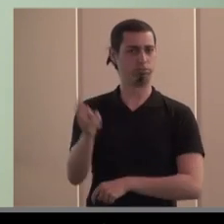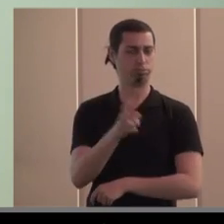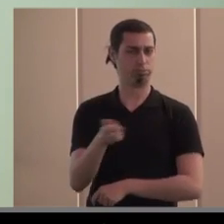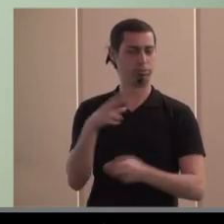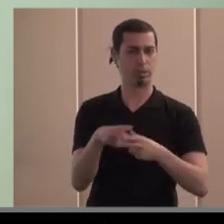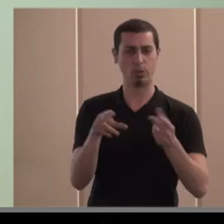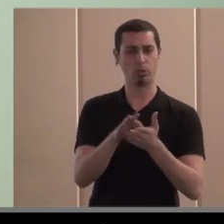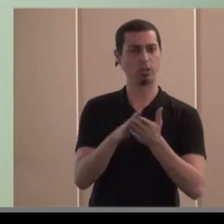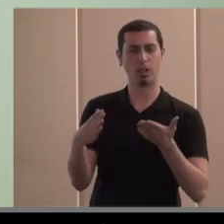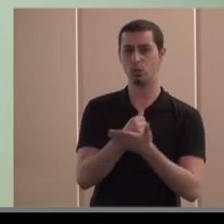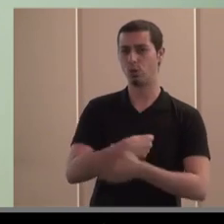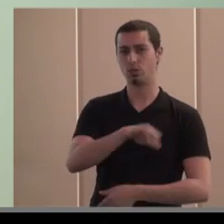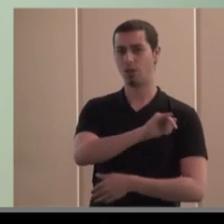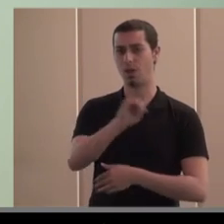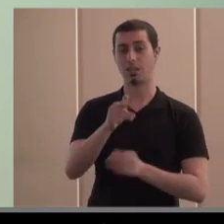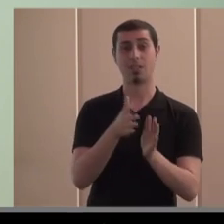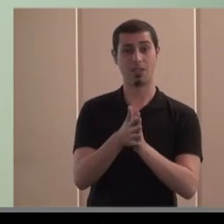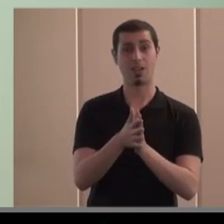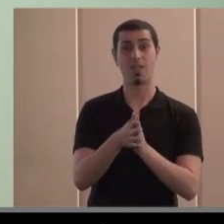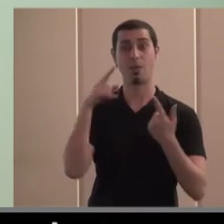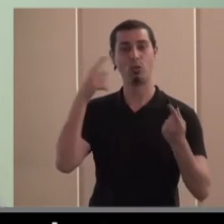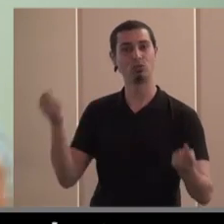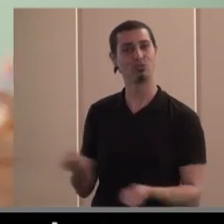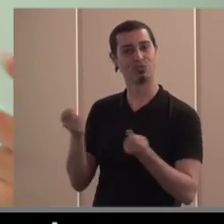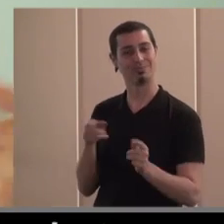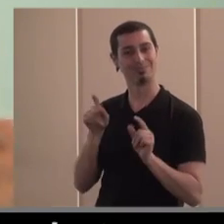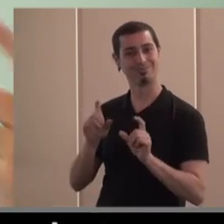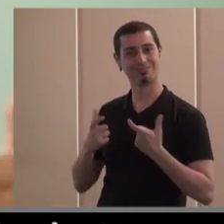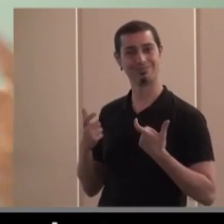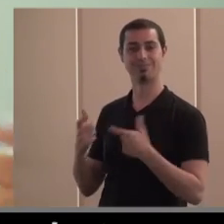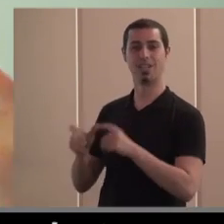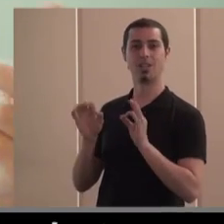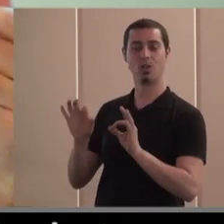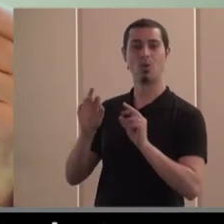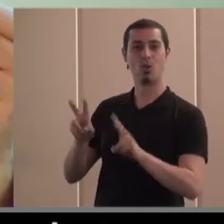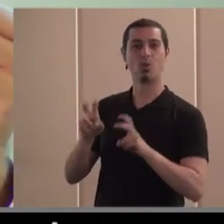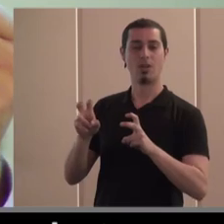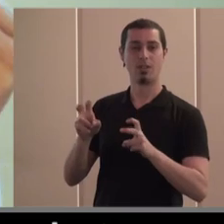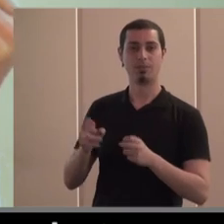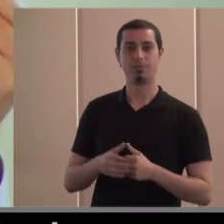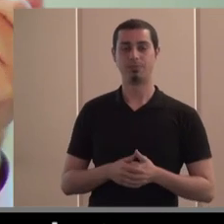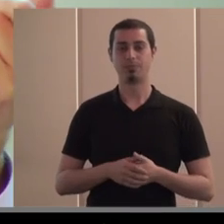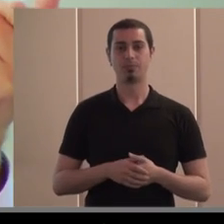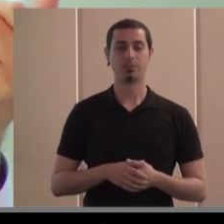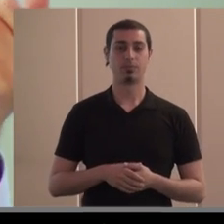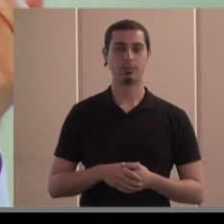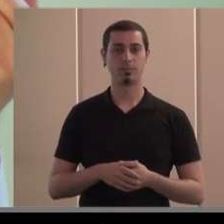sociales todo esto está en memoria de CEPES y por tanto no quiero profundizar y ahora lo dejamos al debate si fuera menester